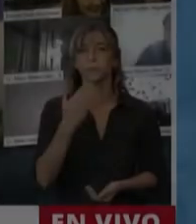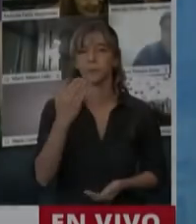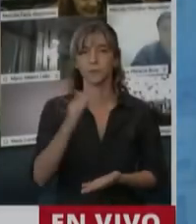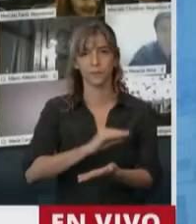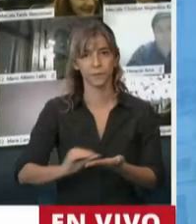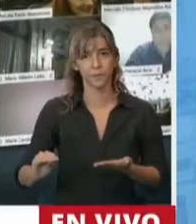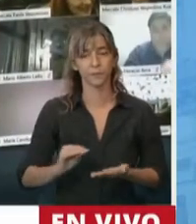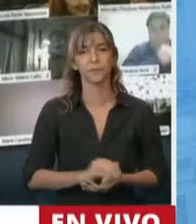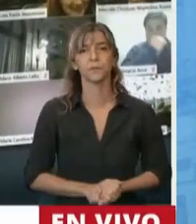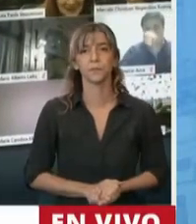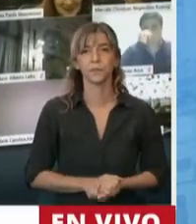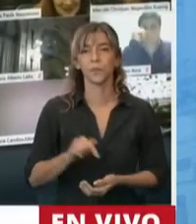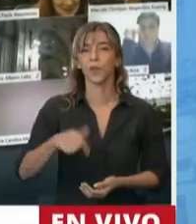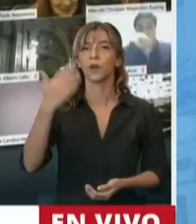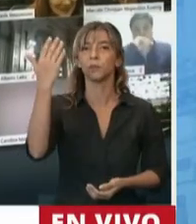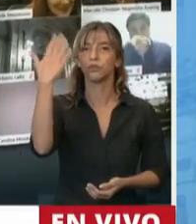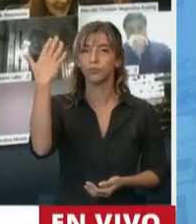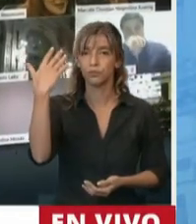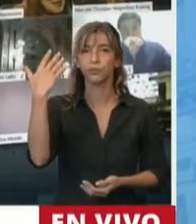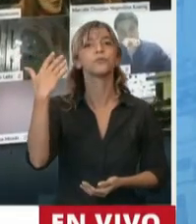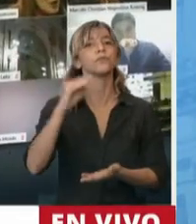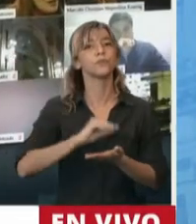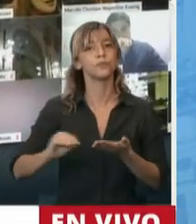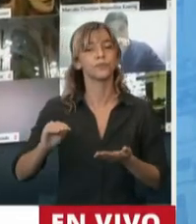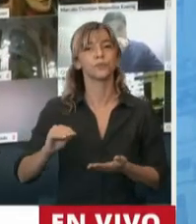Tiene la palabra el diputado Enrique Esteves.